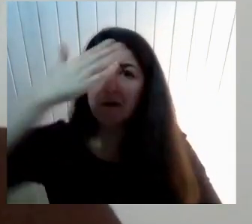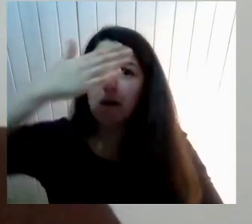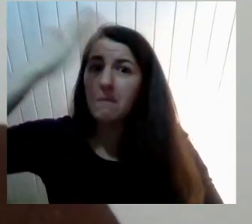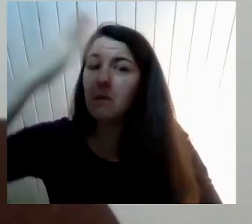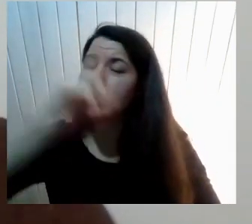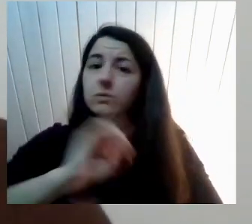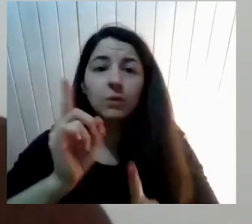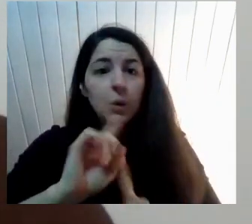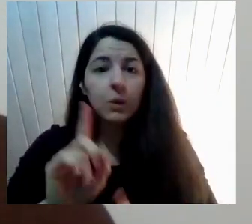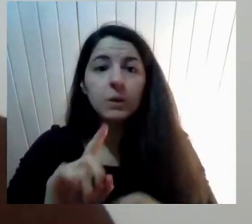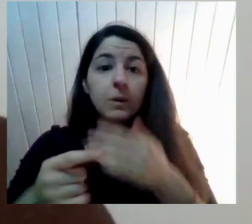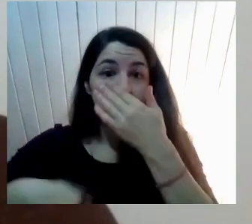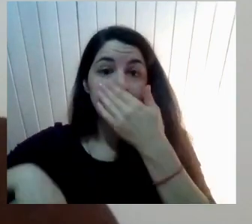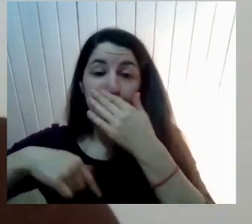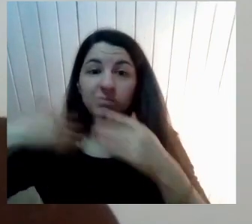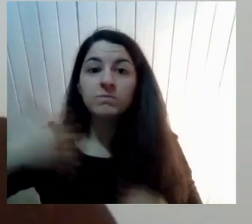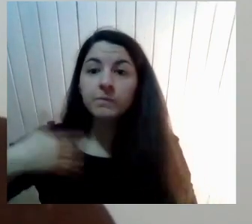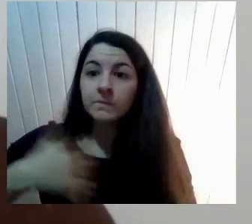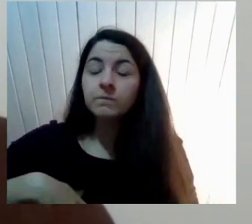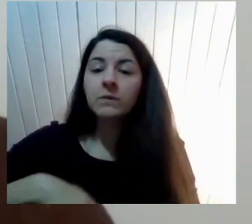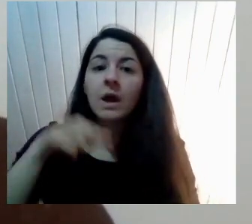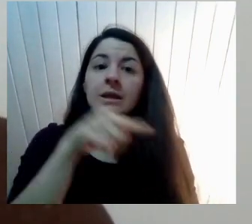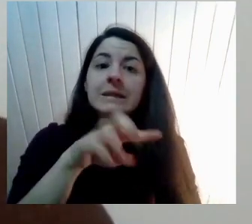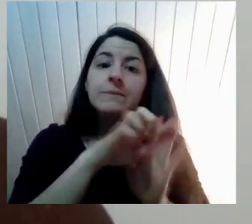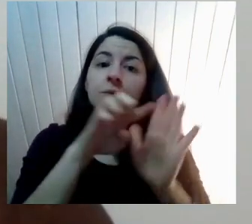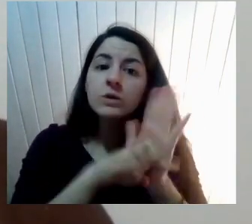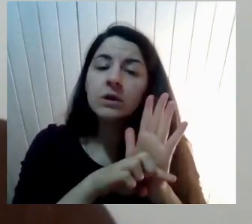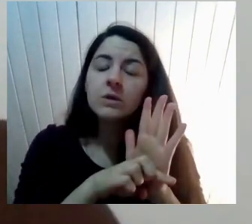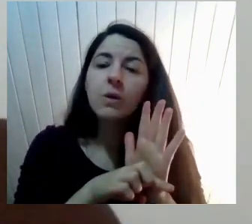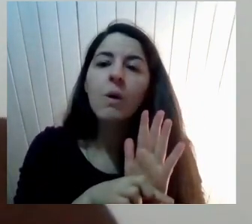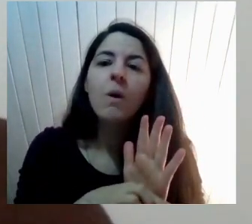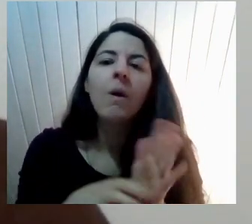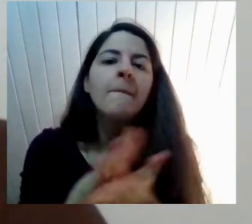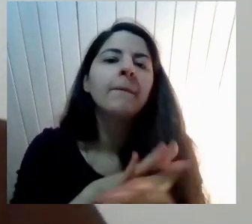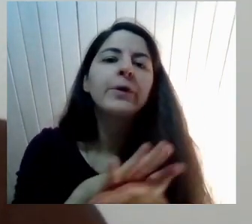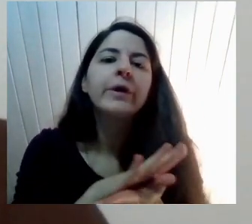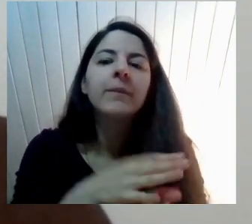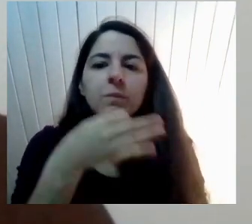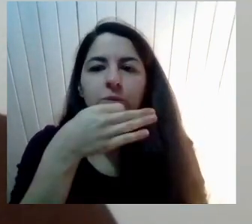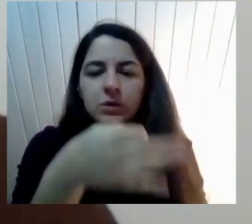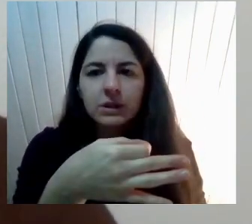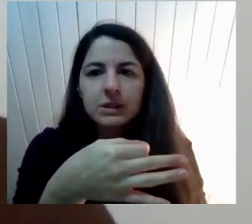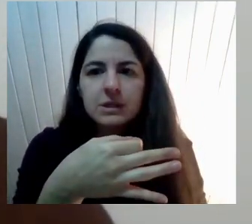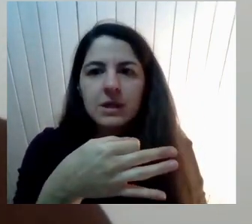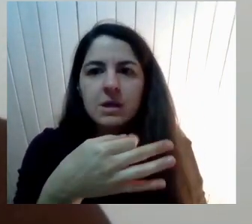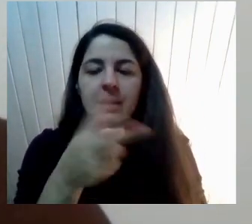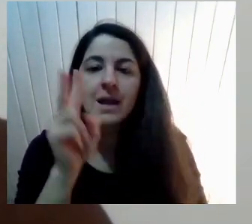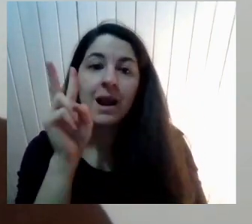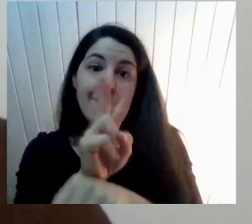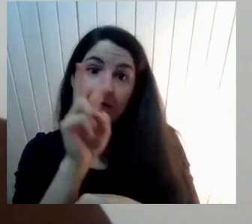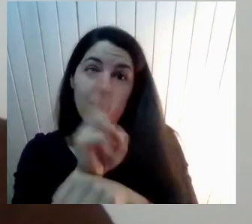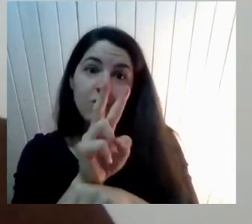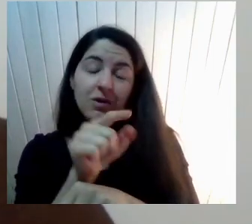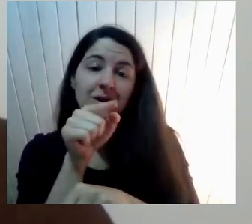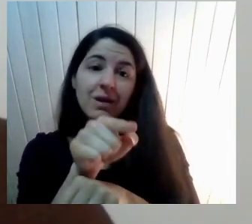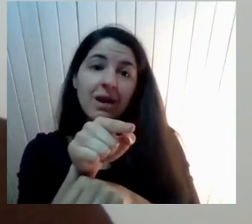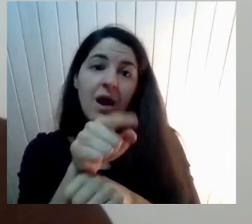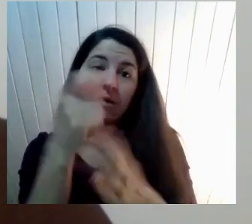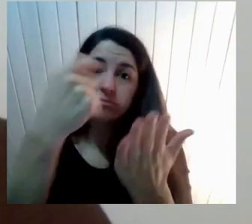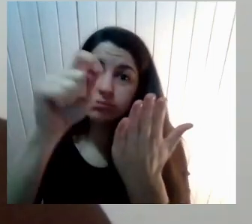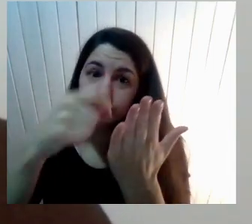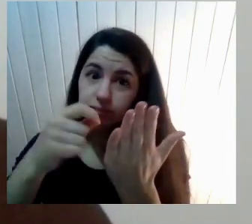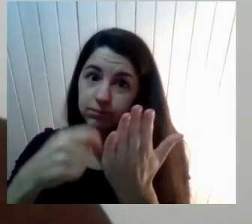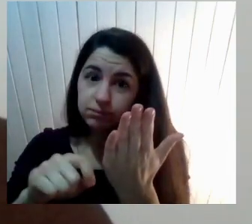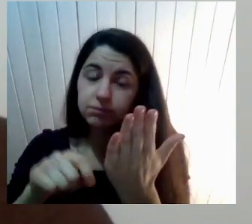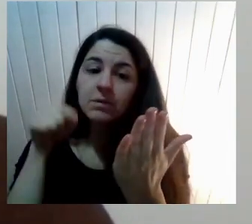fundamental En ese proyecto Por ejemplo Se propone Que las acreditaciones A la pedagogía Incluya un ítem Que las obliga A tener esta